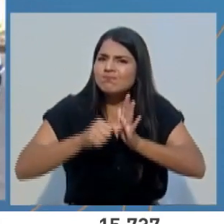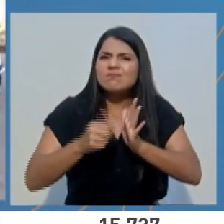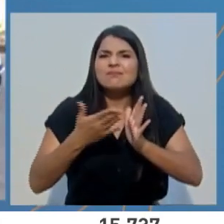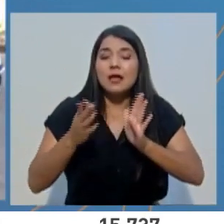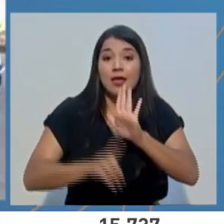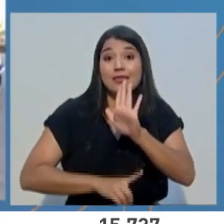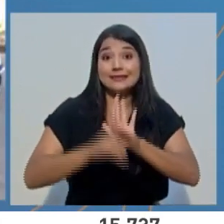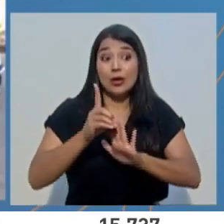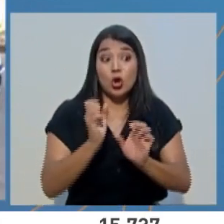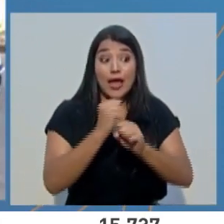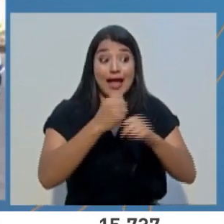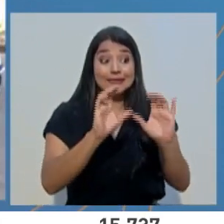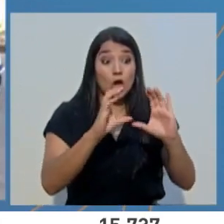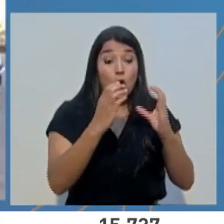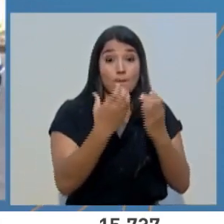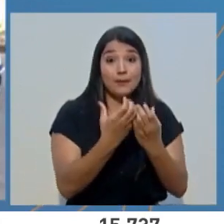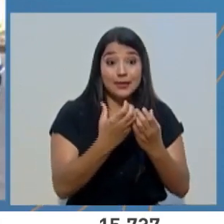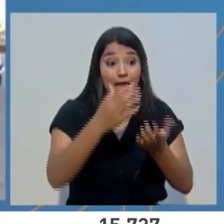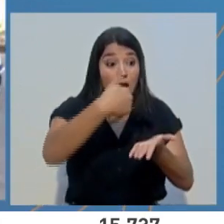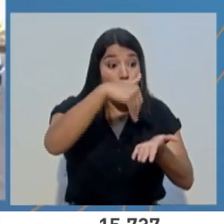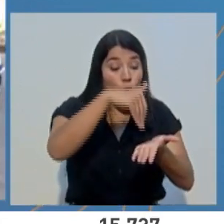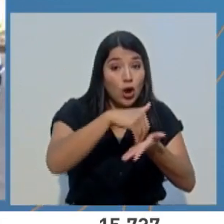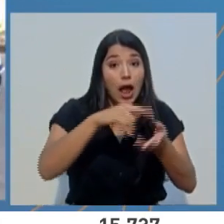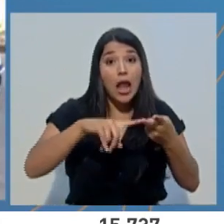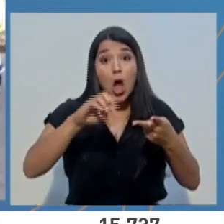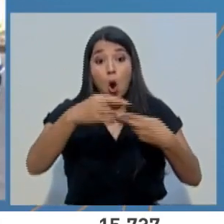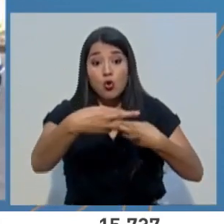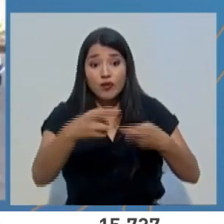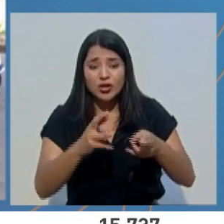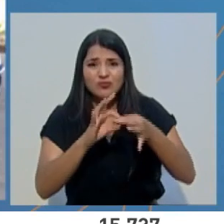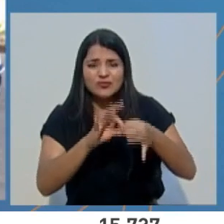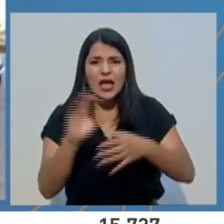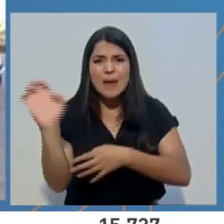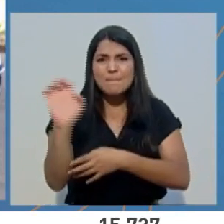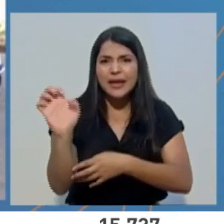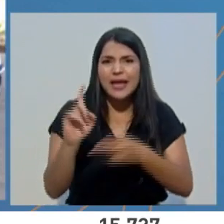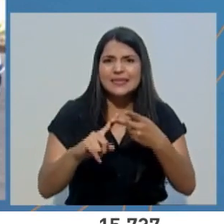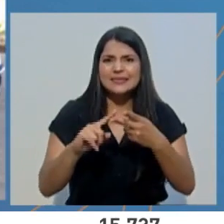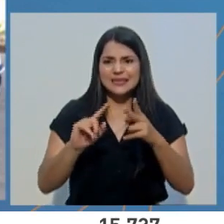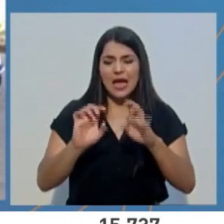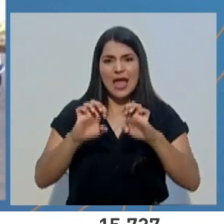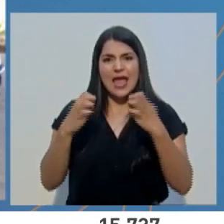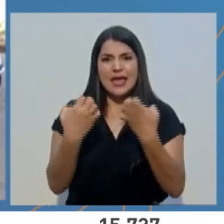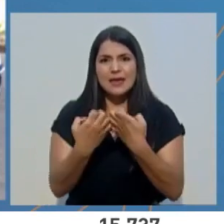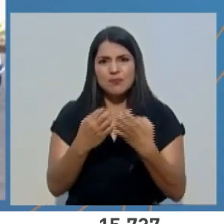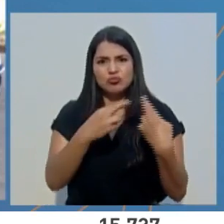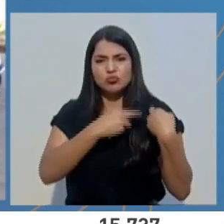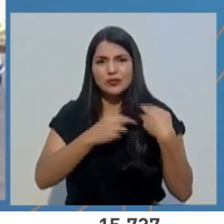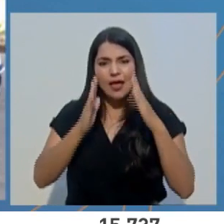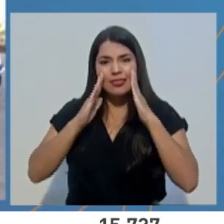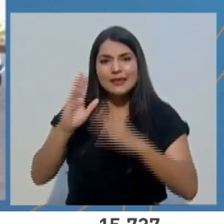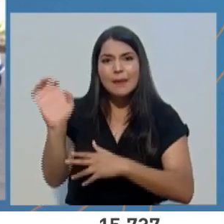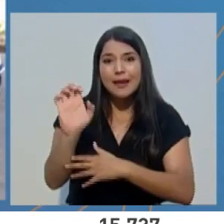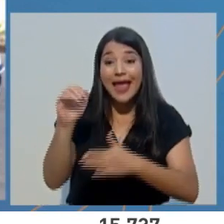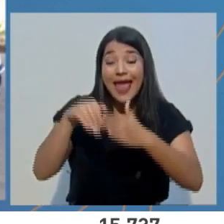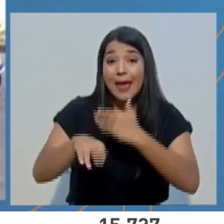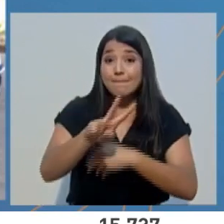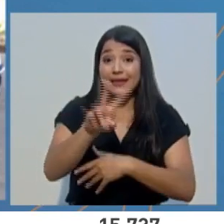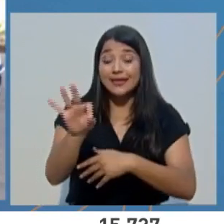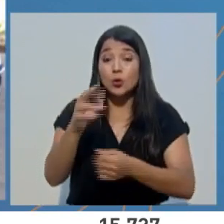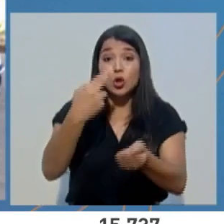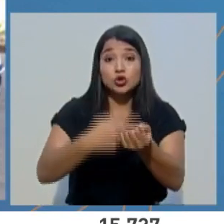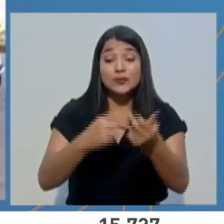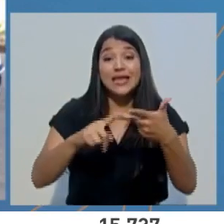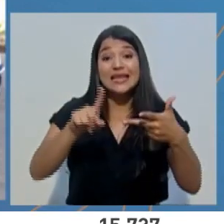desarrollo de los comités locales y regionales de emergencias, las brigadas en cada uno de los 29 hospitales, 105